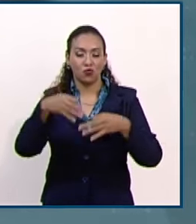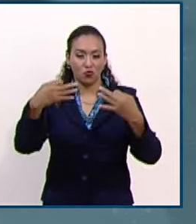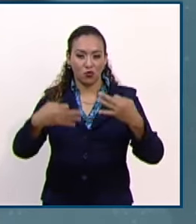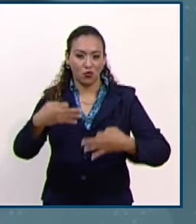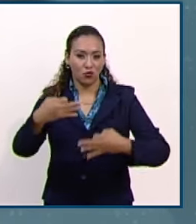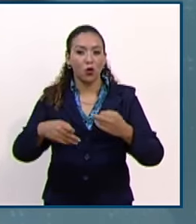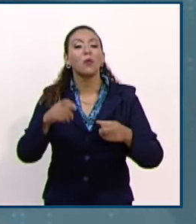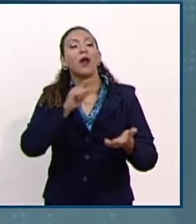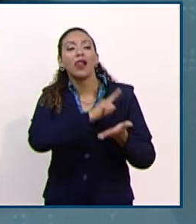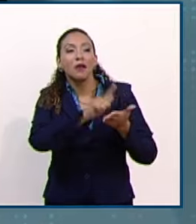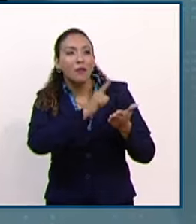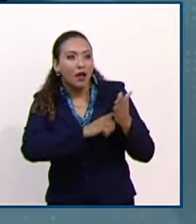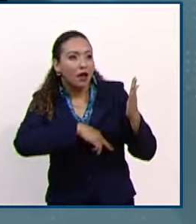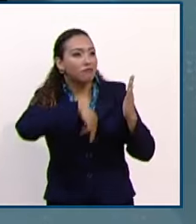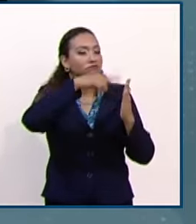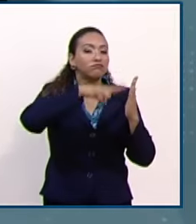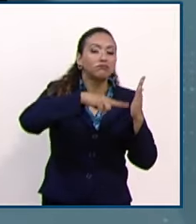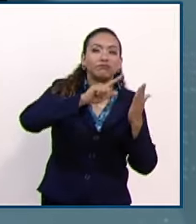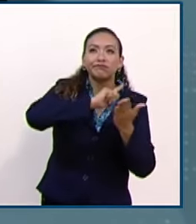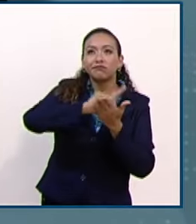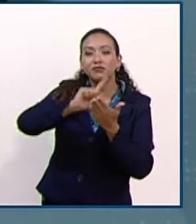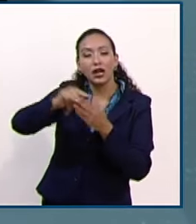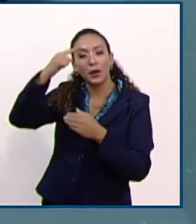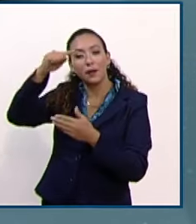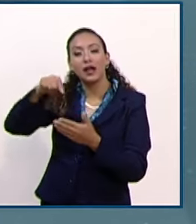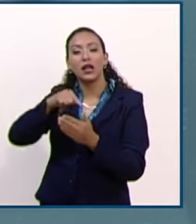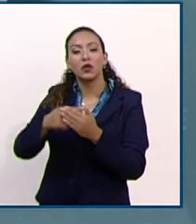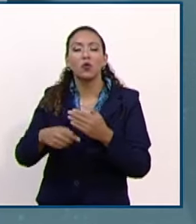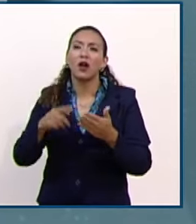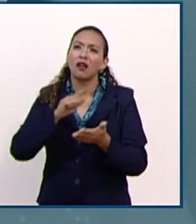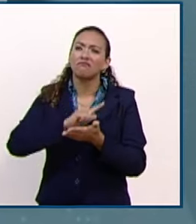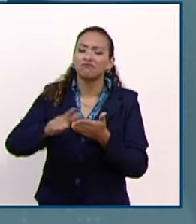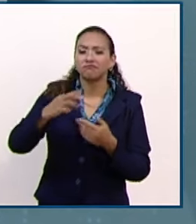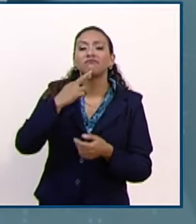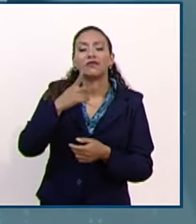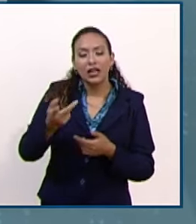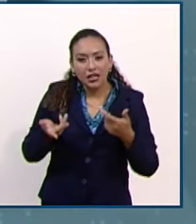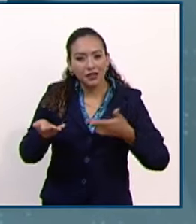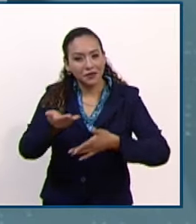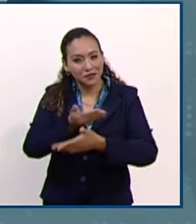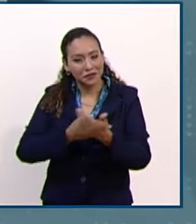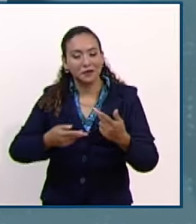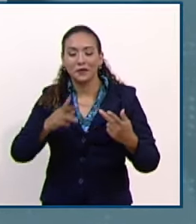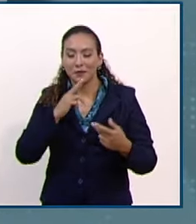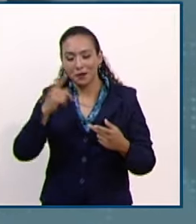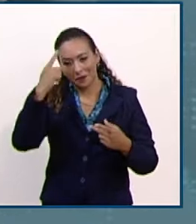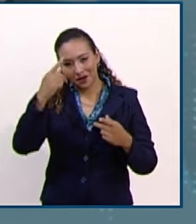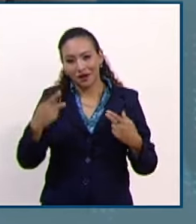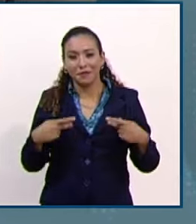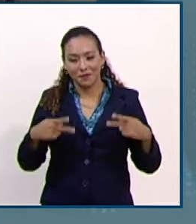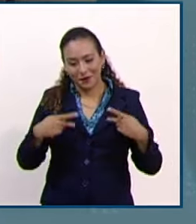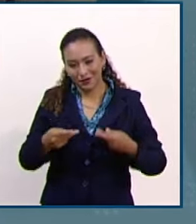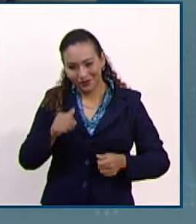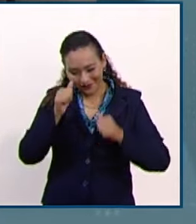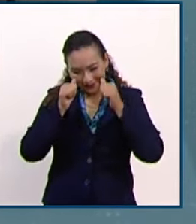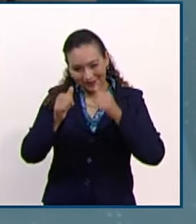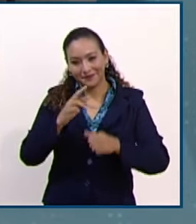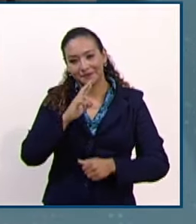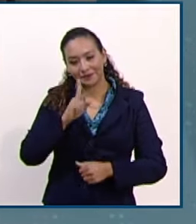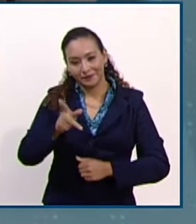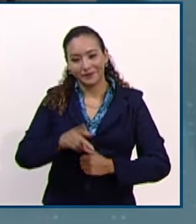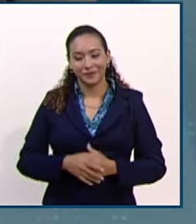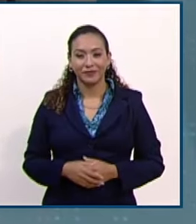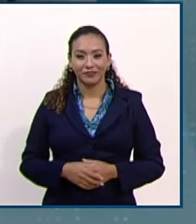limpieza y pintura para mejorar los espacios de trabajo y brindar un mejor servicio a la ciudadanía. Para el canal del Poder